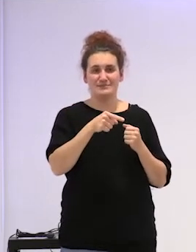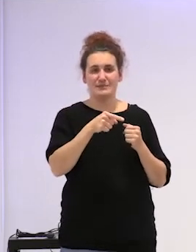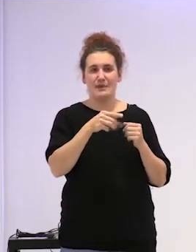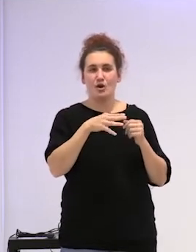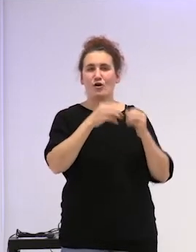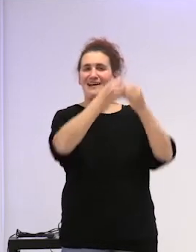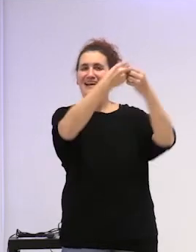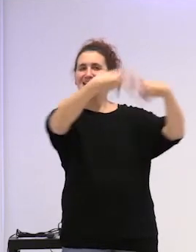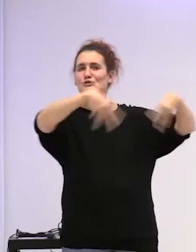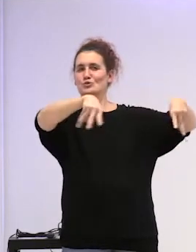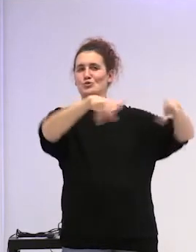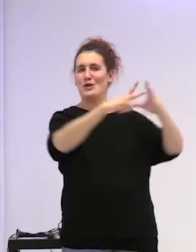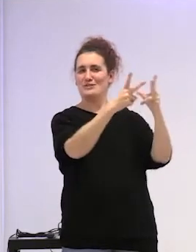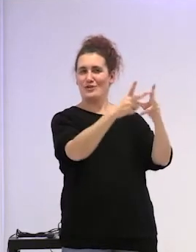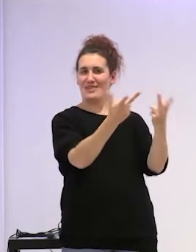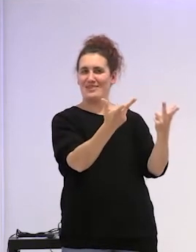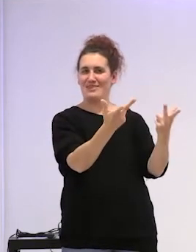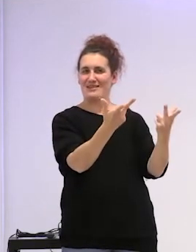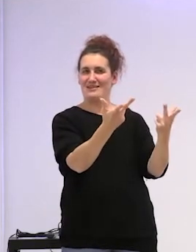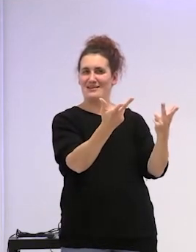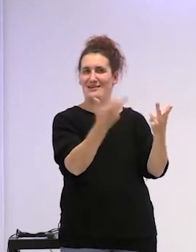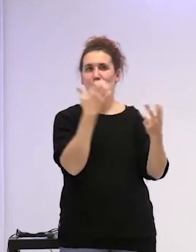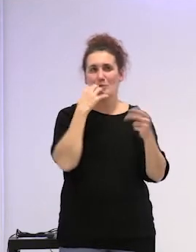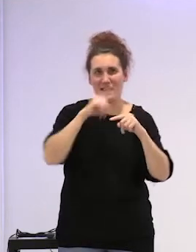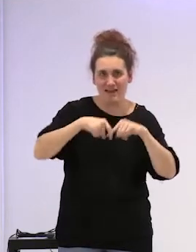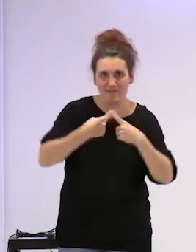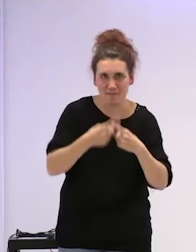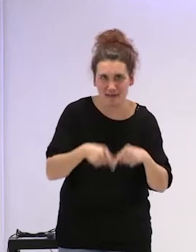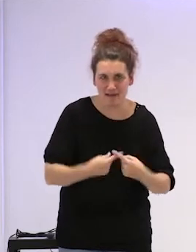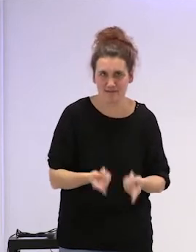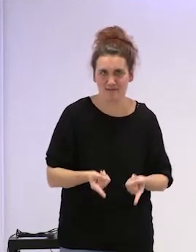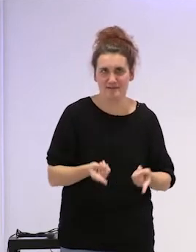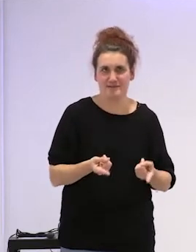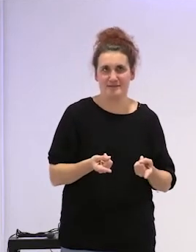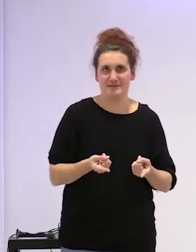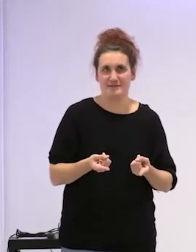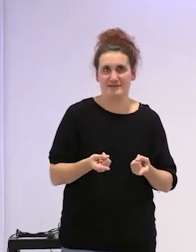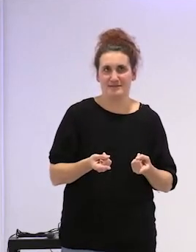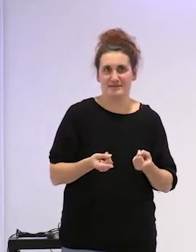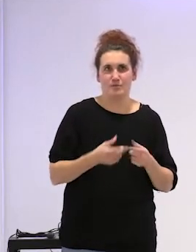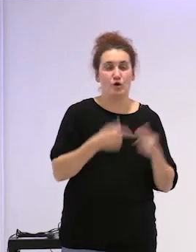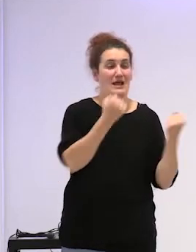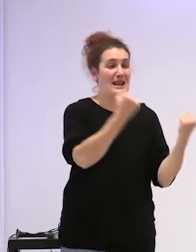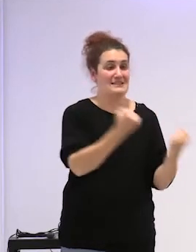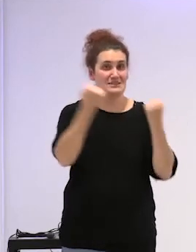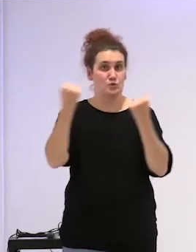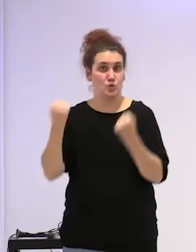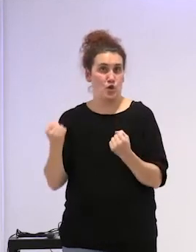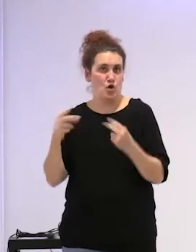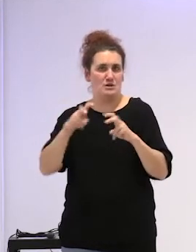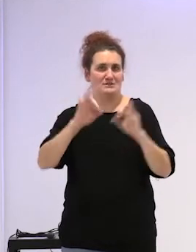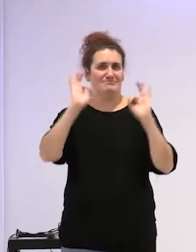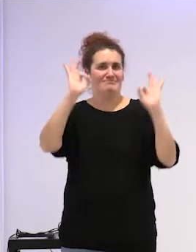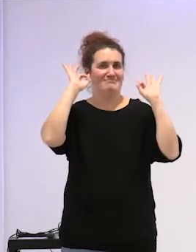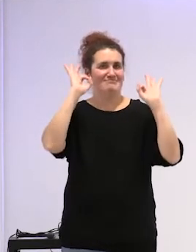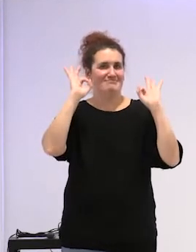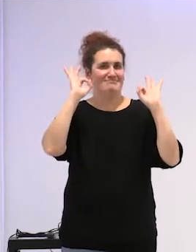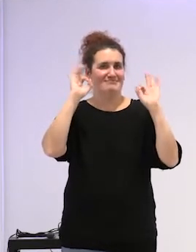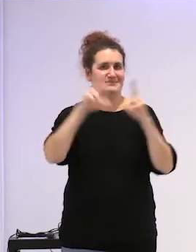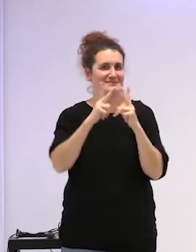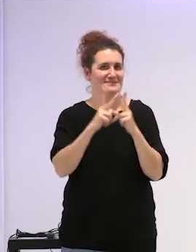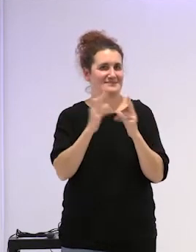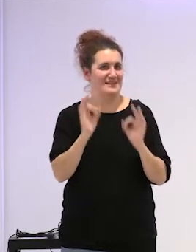sociedad es decir hay la sociedad de la familia que es uno de los pilares de la sociedad es la institución por antonomás por antonomás en la sociedad